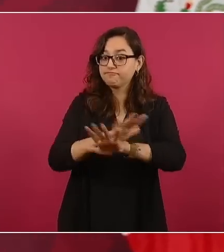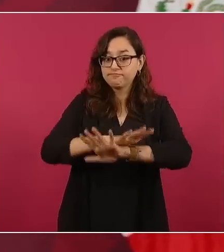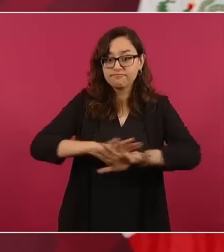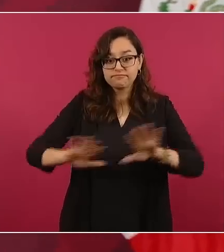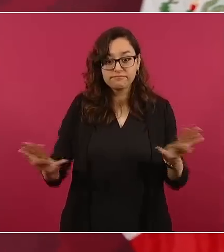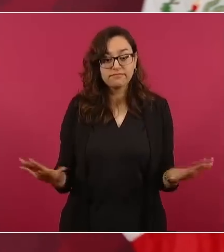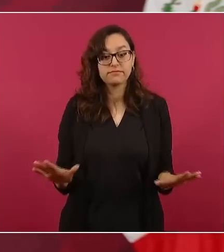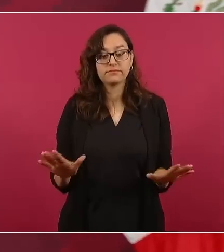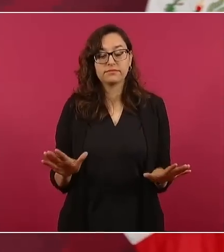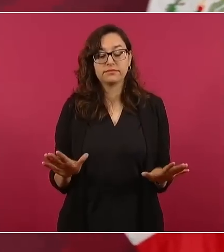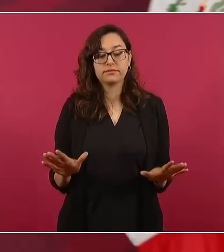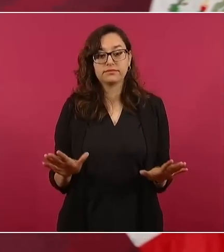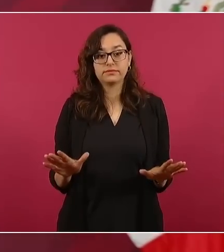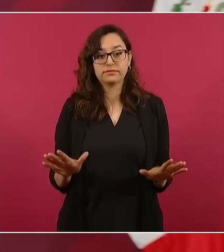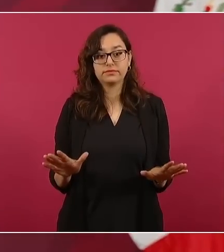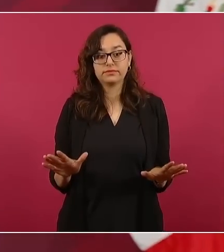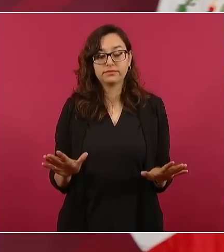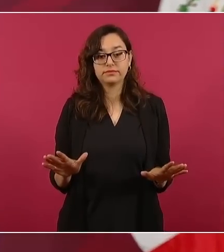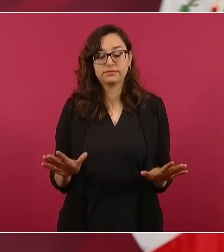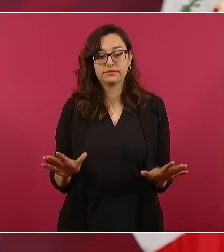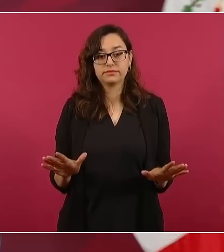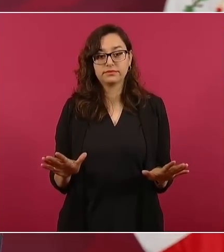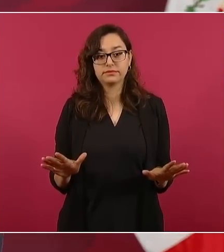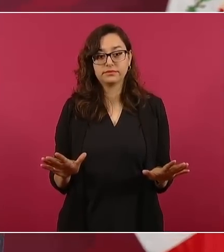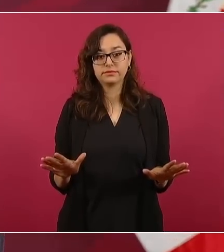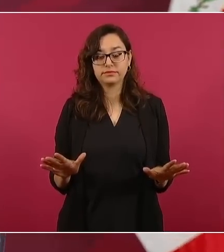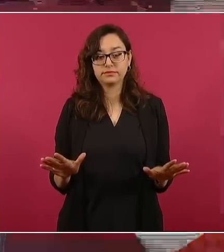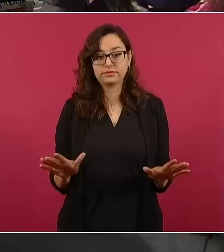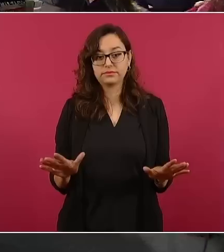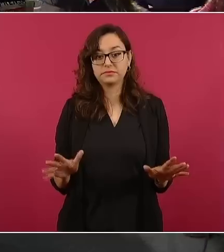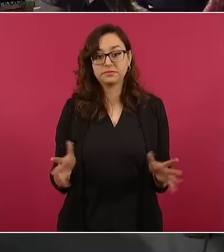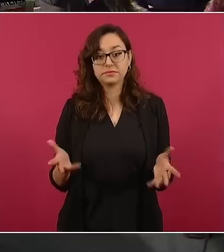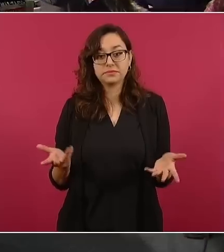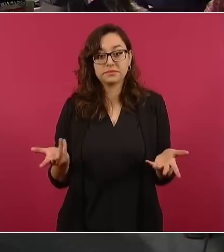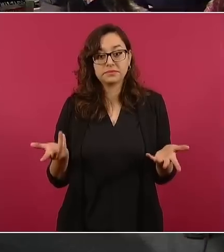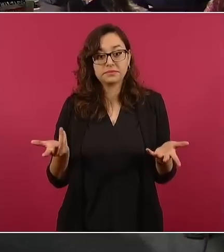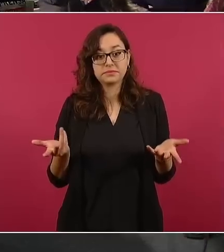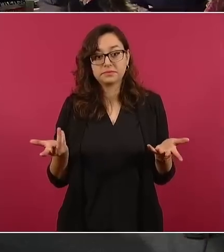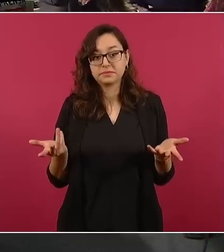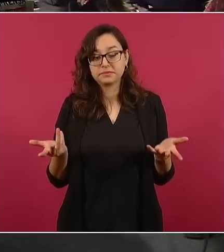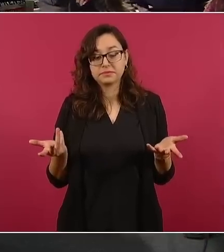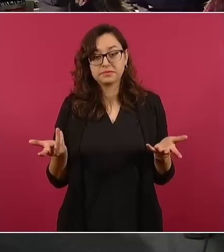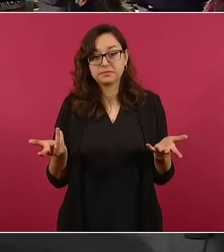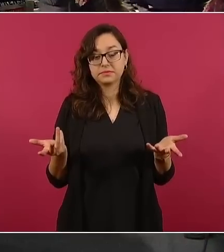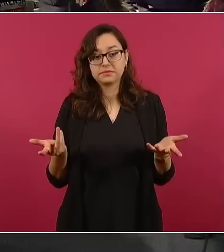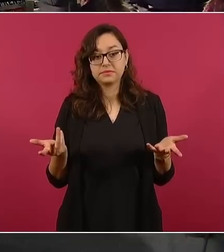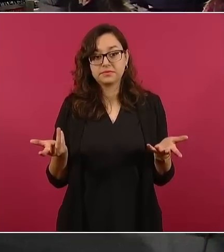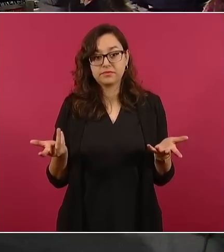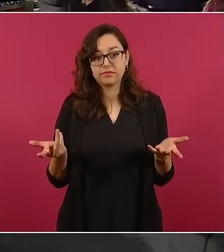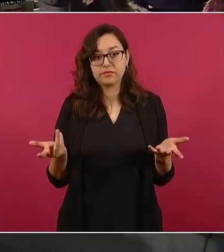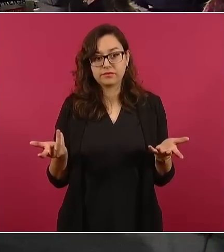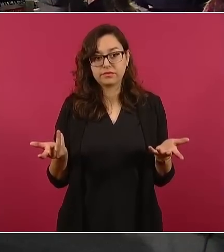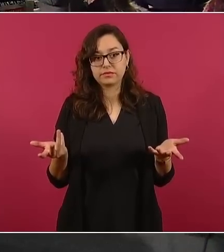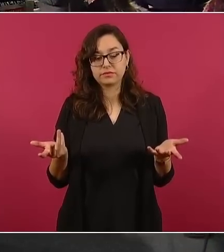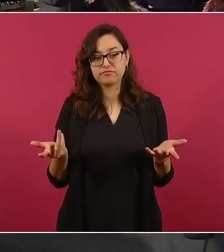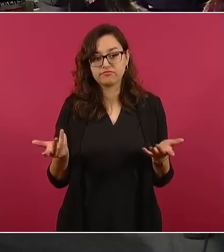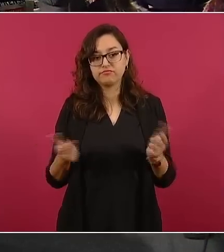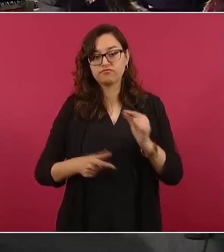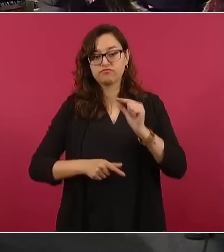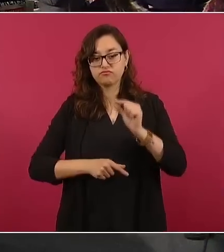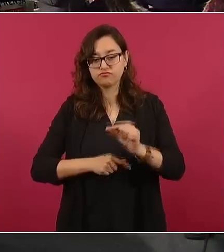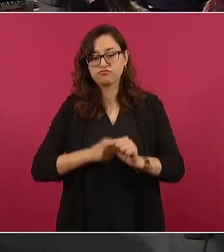ya hay que seguir quitando